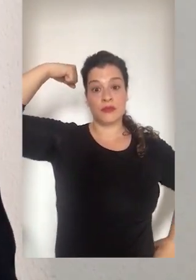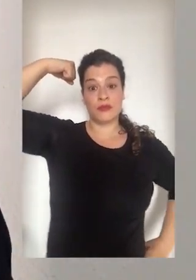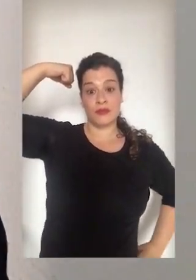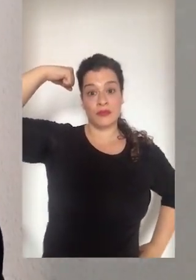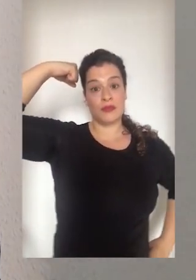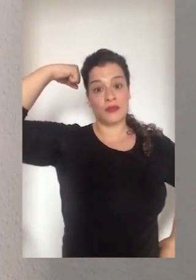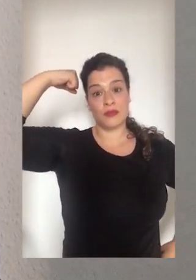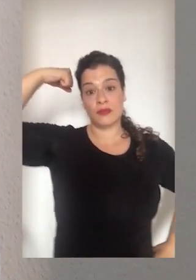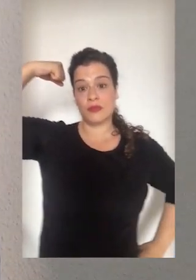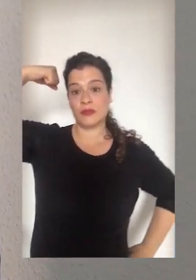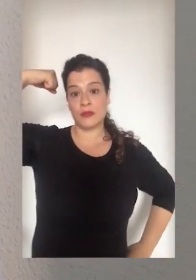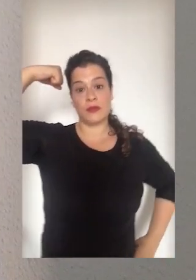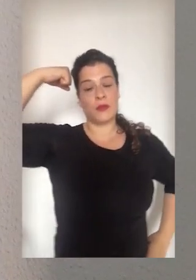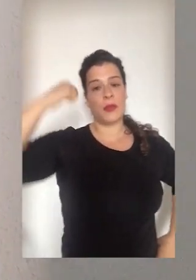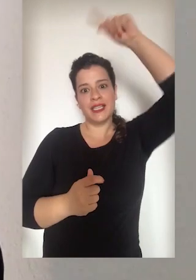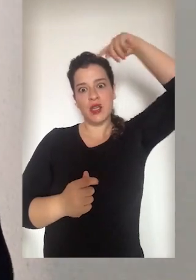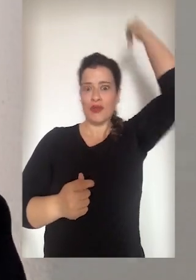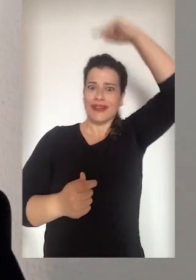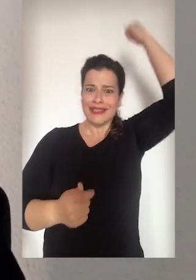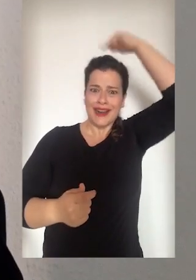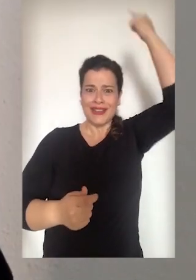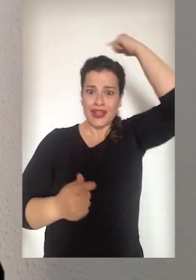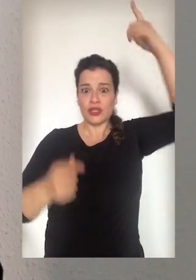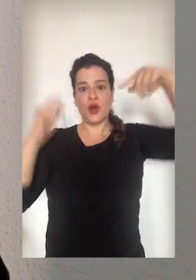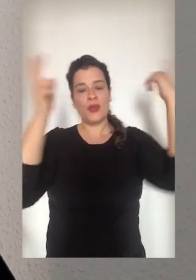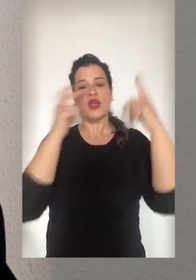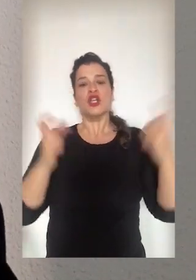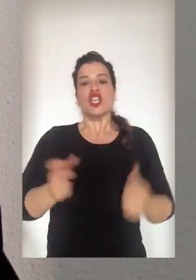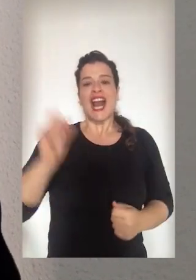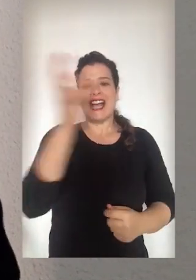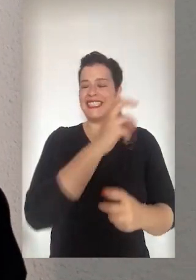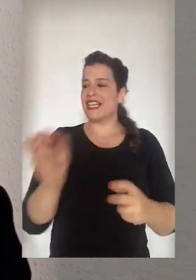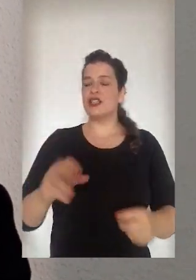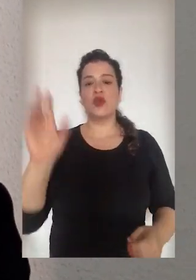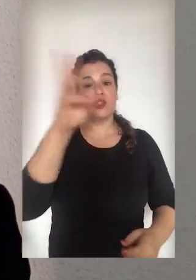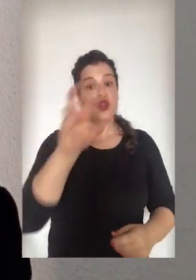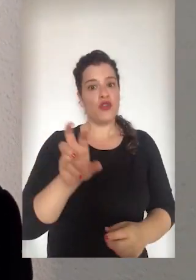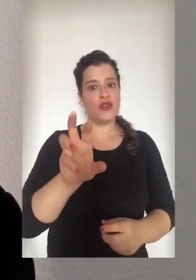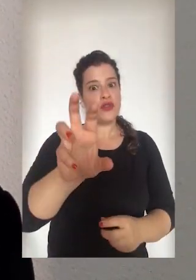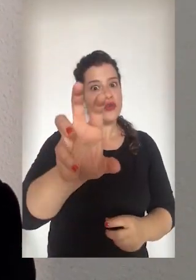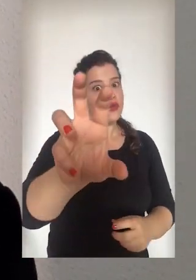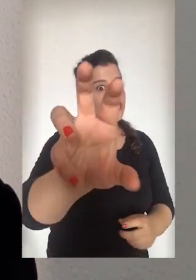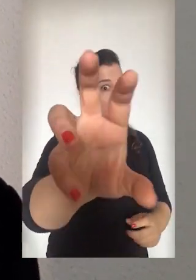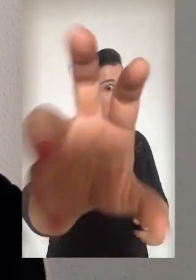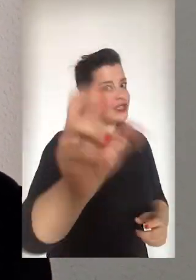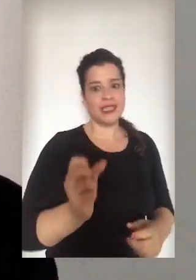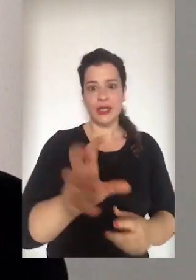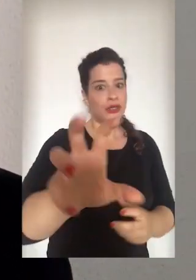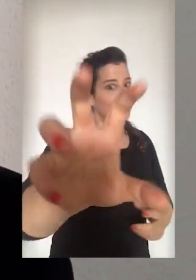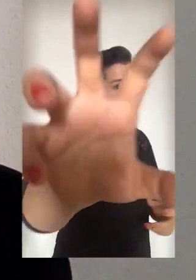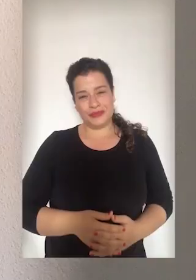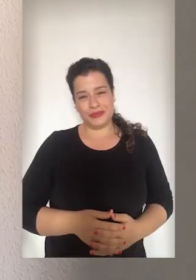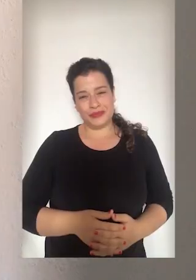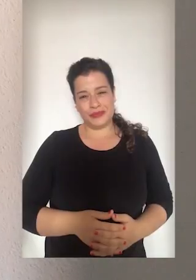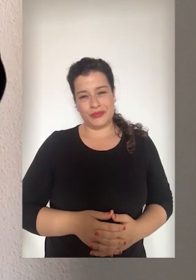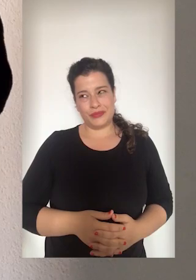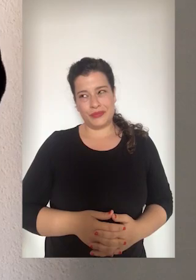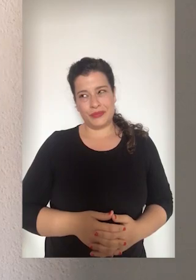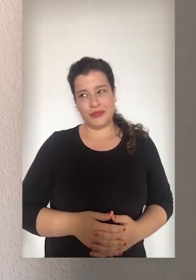ante un escenario bastante complejo a nivel epidemia. Bueno, hay un pollo bastante gordo montado.